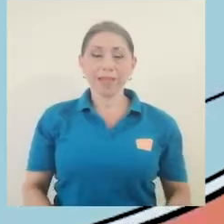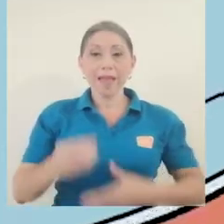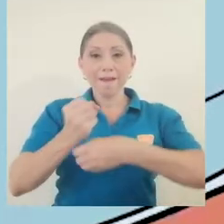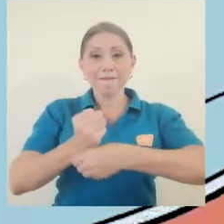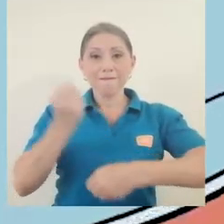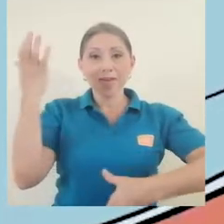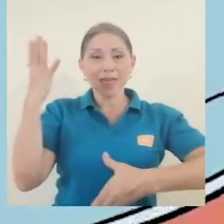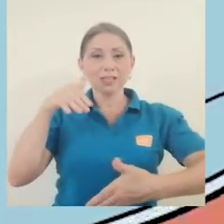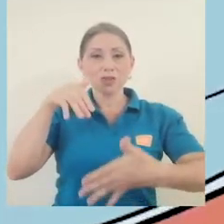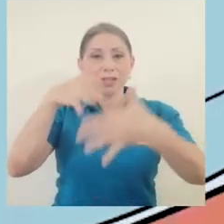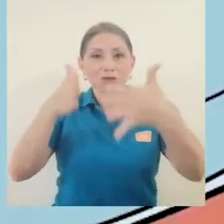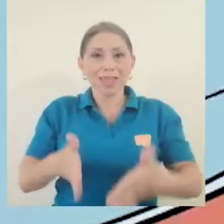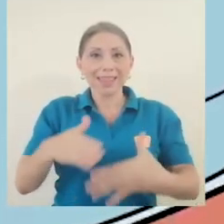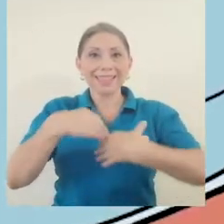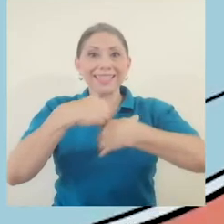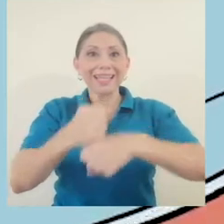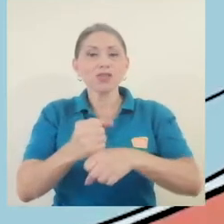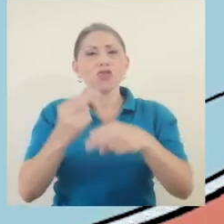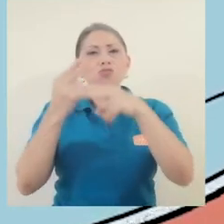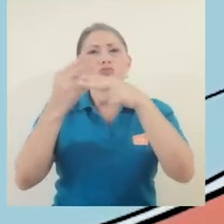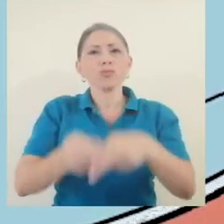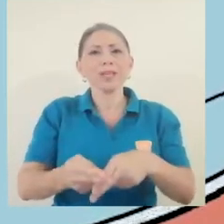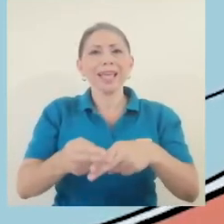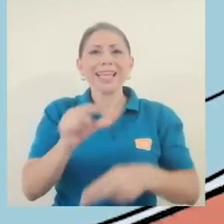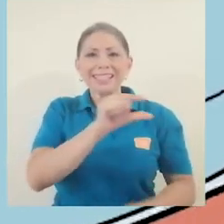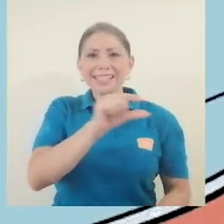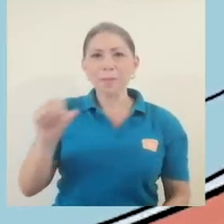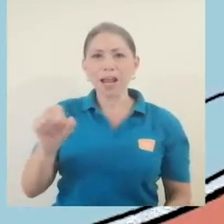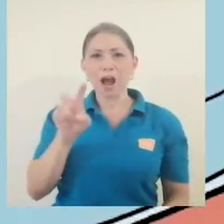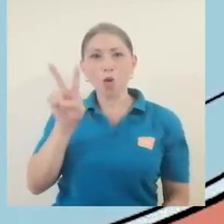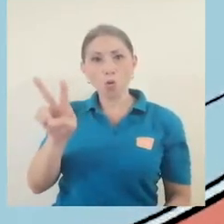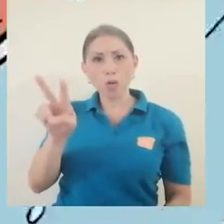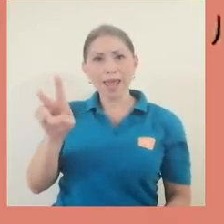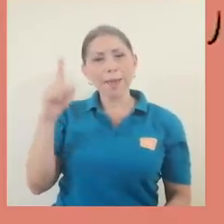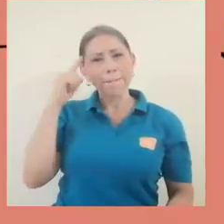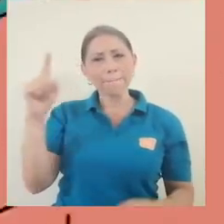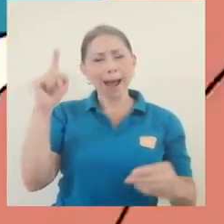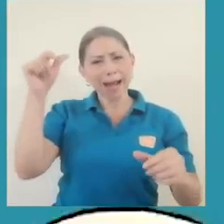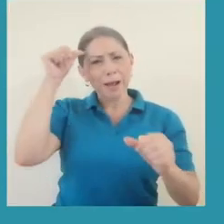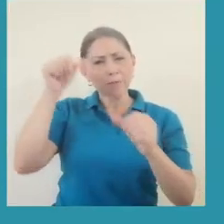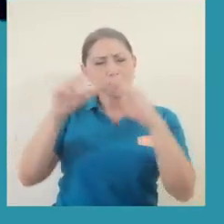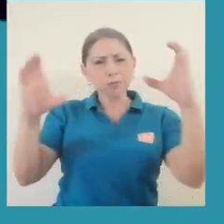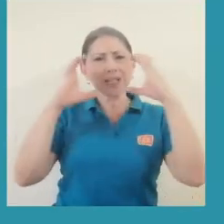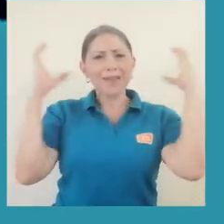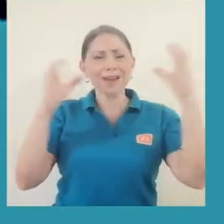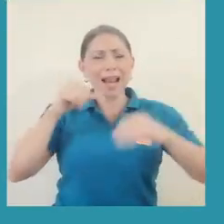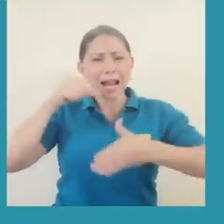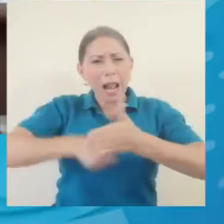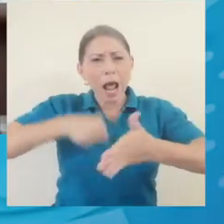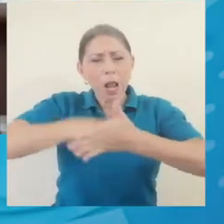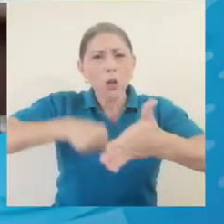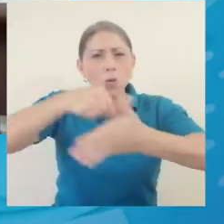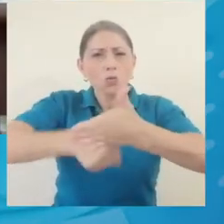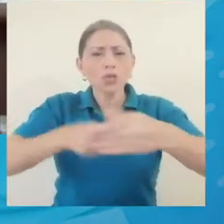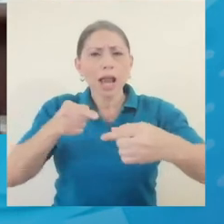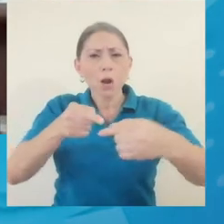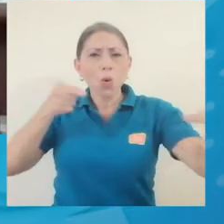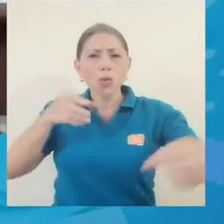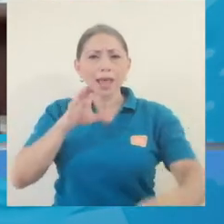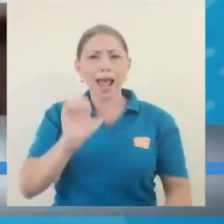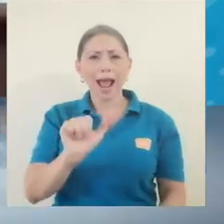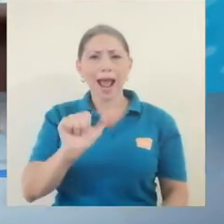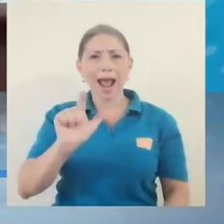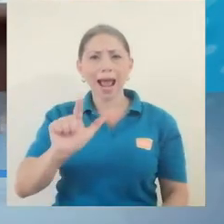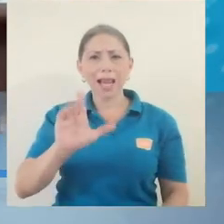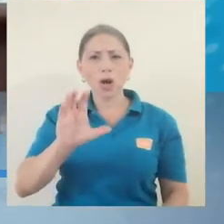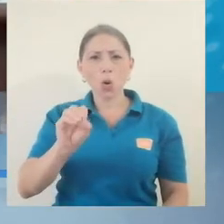La Federación de Estudiantes creó la Semana V para conmemorar la lucha contra el COA. Esta conmemoración es